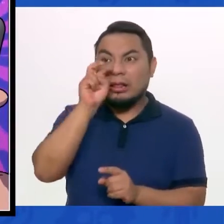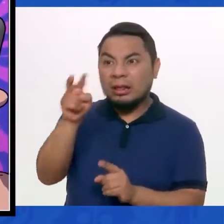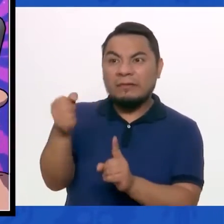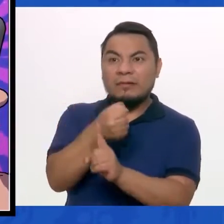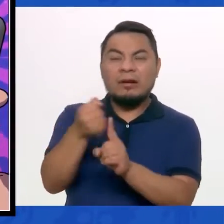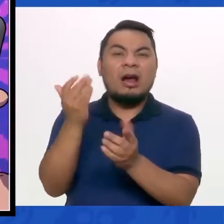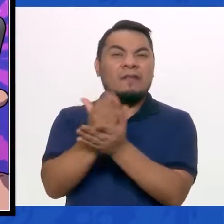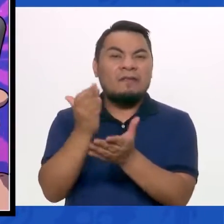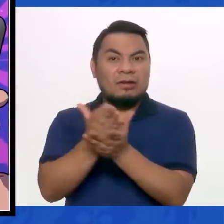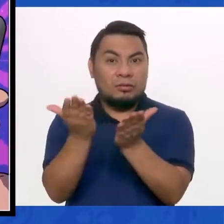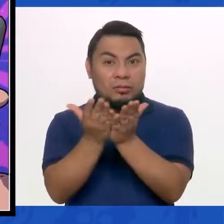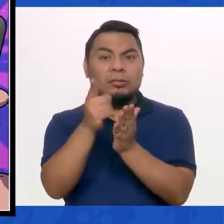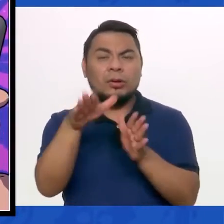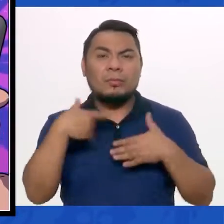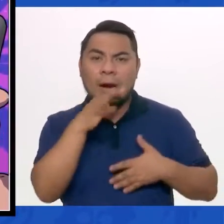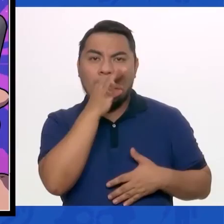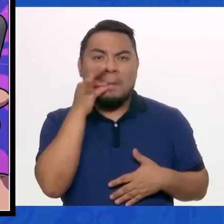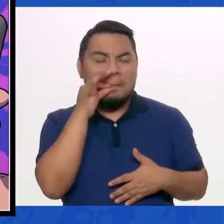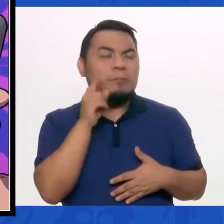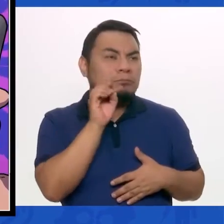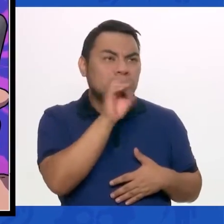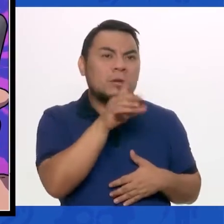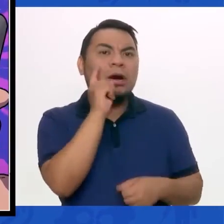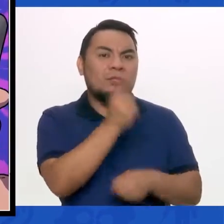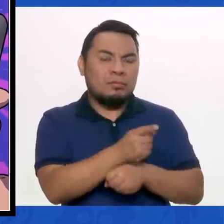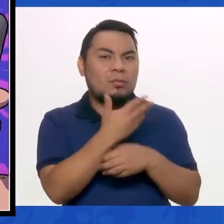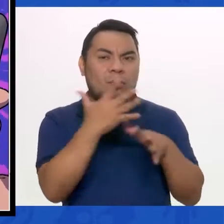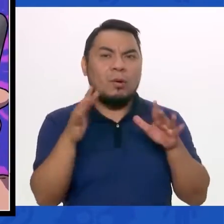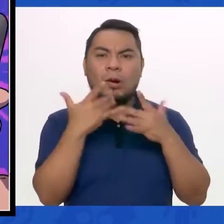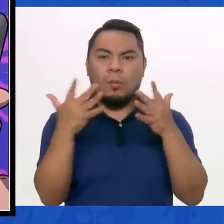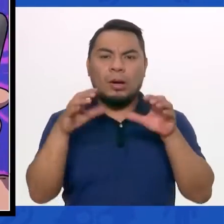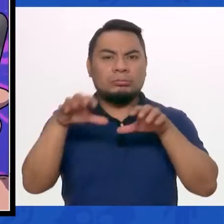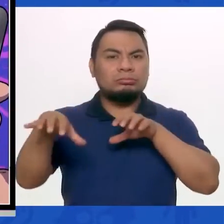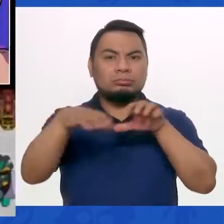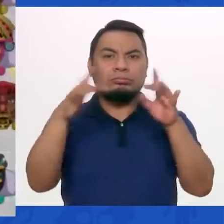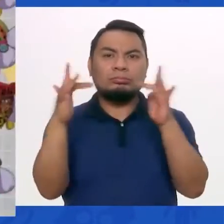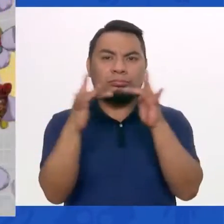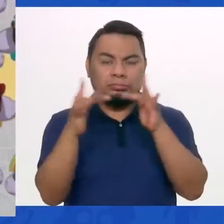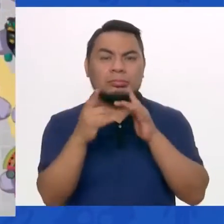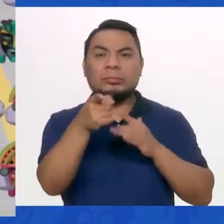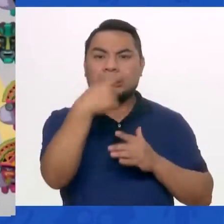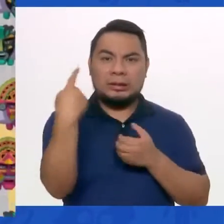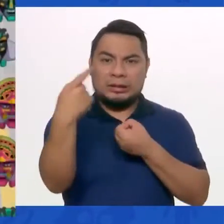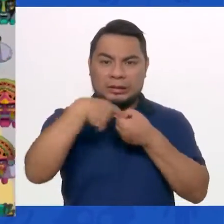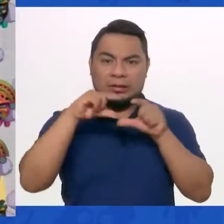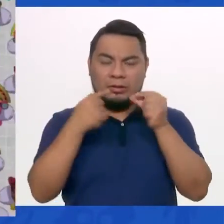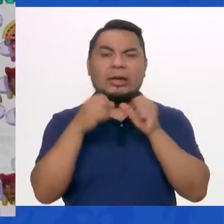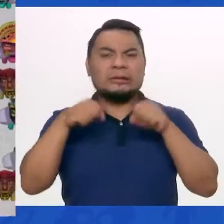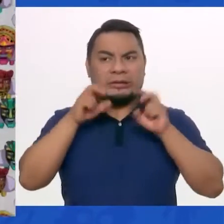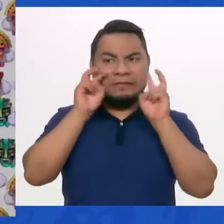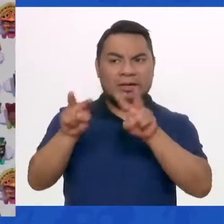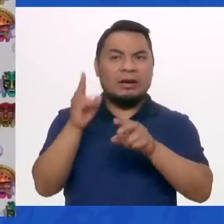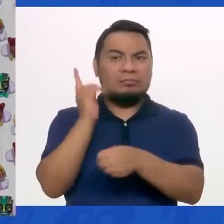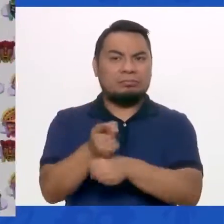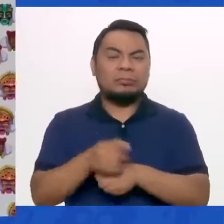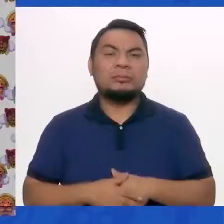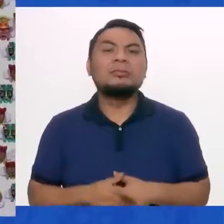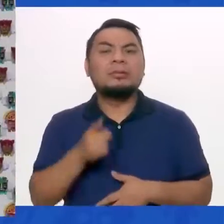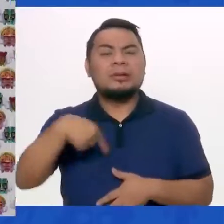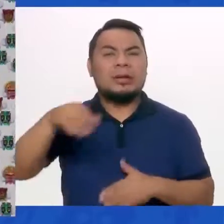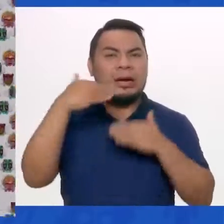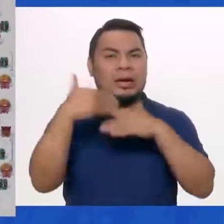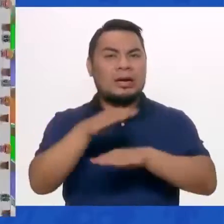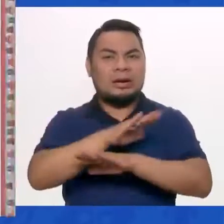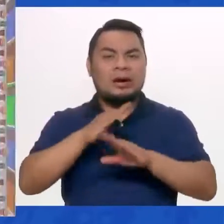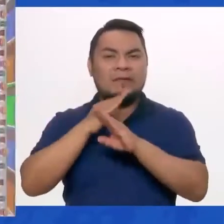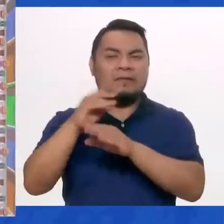escuela, reporta confidencialmente en cualquiera de nuestras plataformas y sé parte de la Brigada Sí Se Ve. Pongámosle un